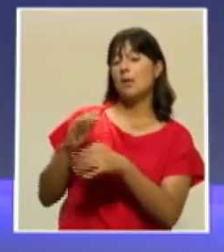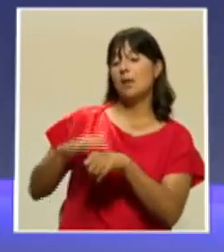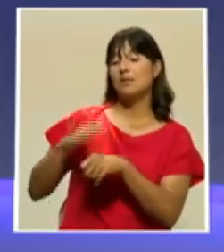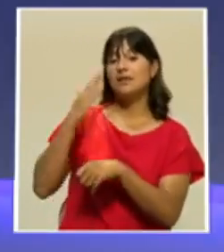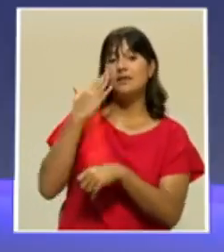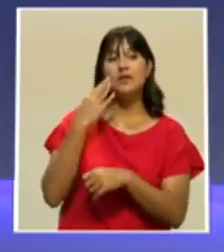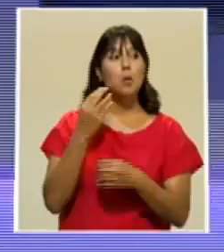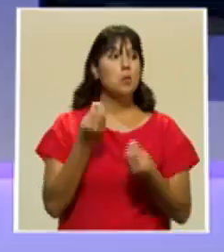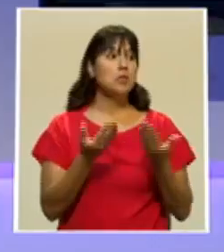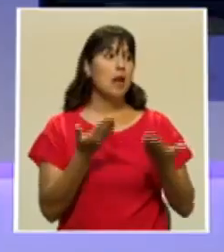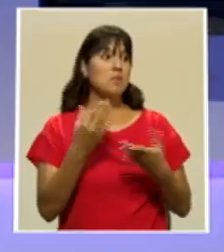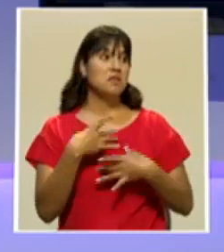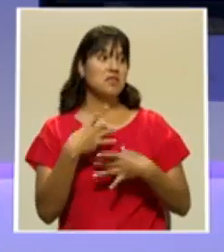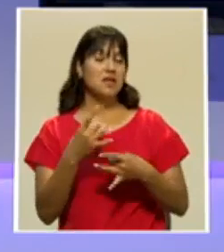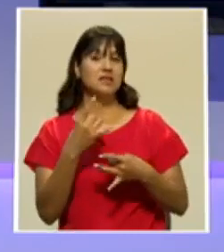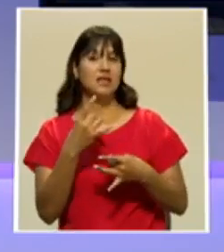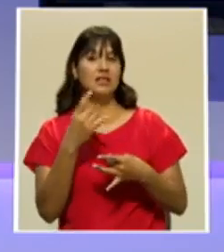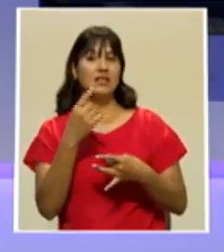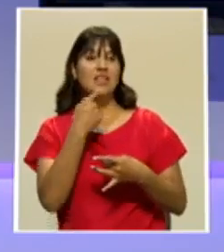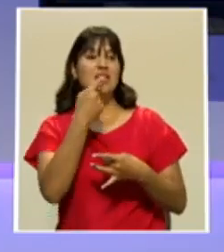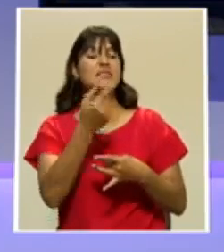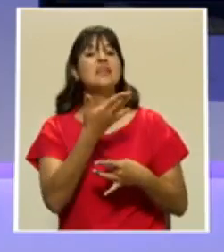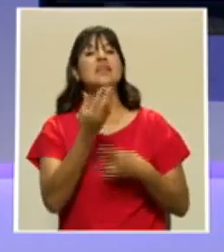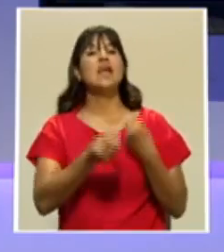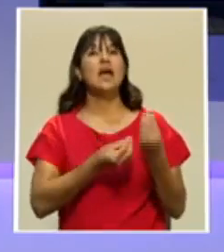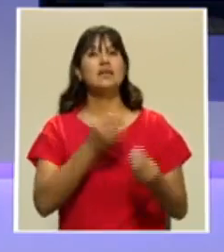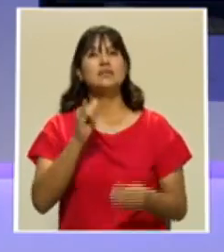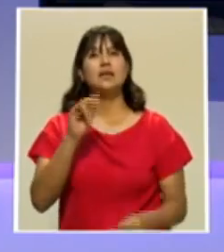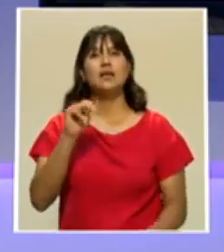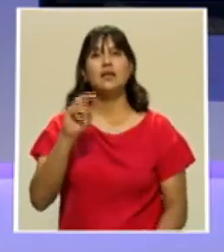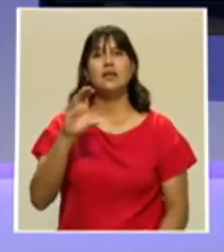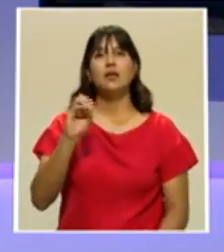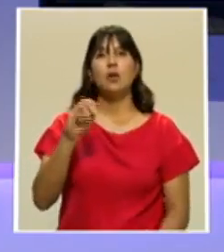se dedica la incopesca, ¿verdad? Me gustaría saberlo.